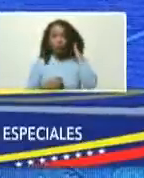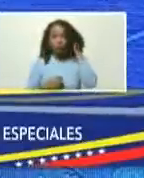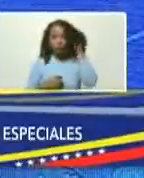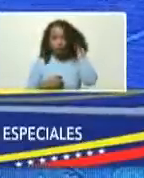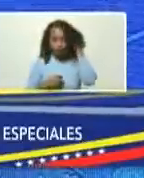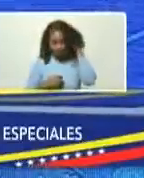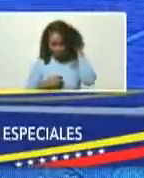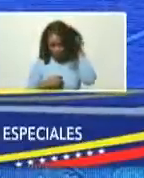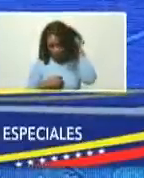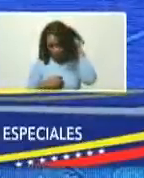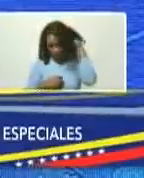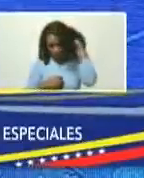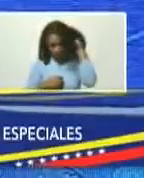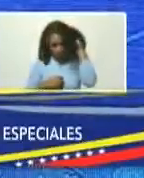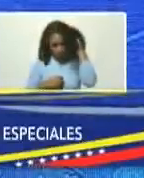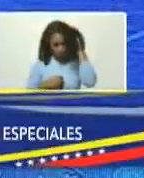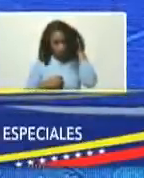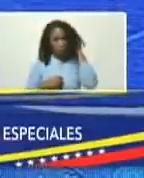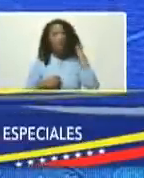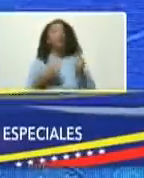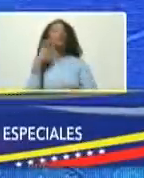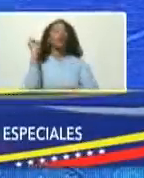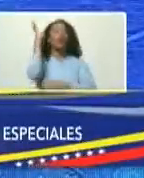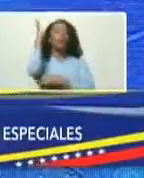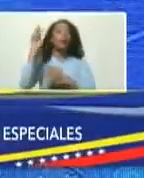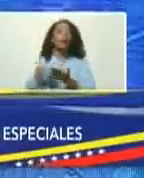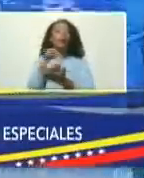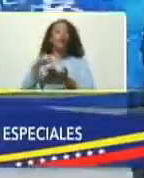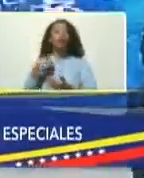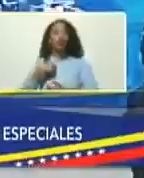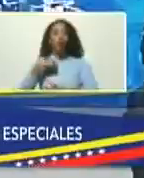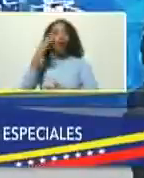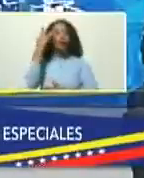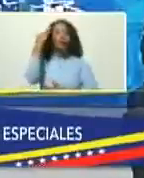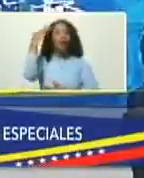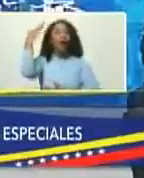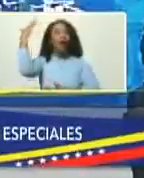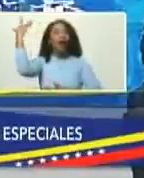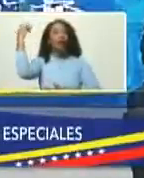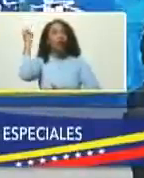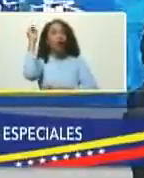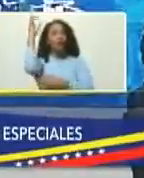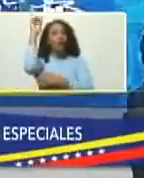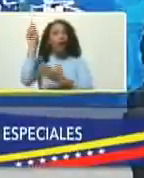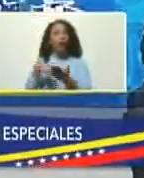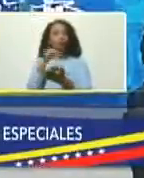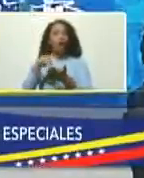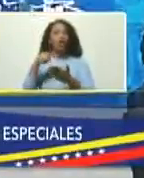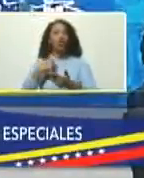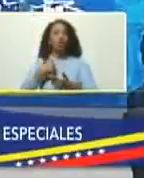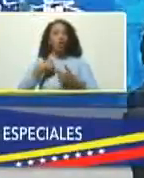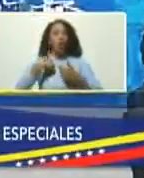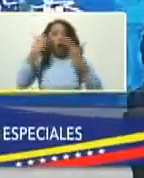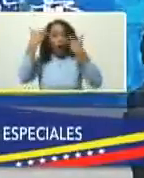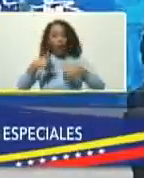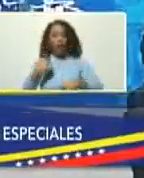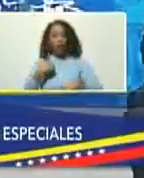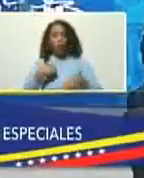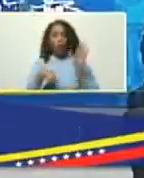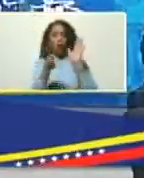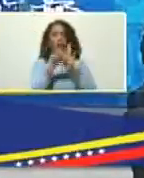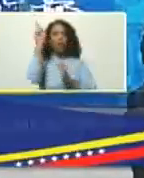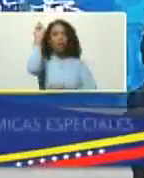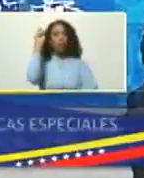Asamblea Nacional. ¿Cómo añoro yo la Asamblea Nacional? En esencia, yo soy un legislador, un